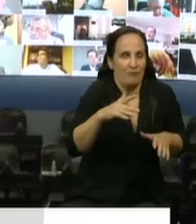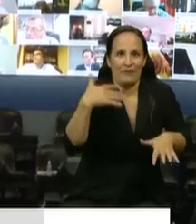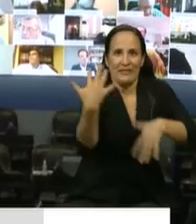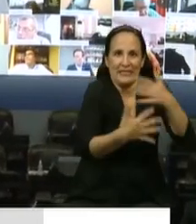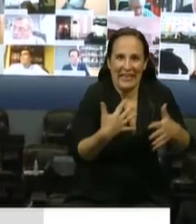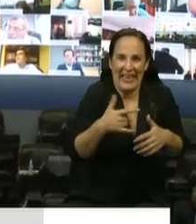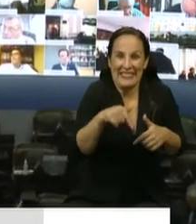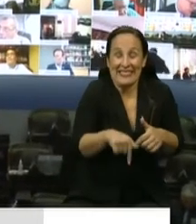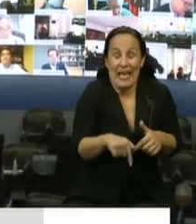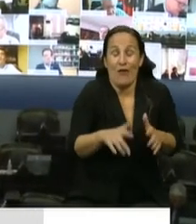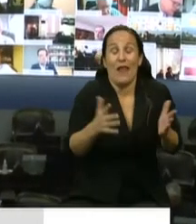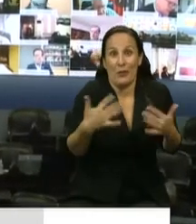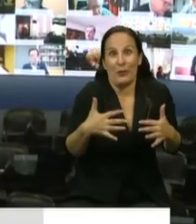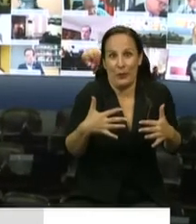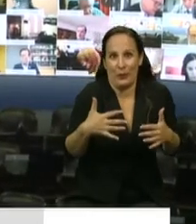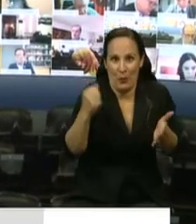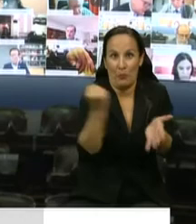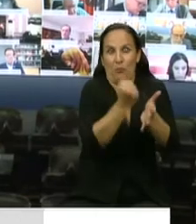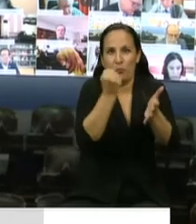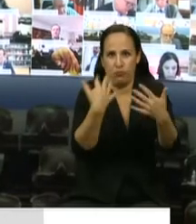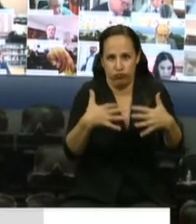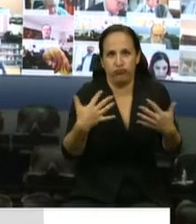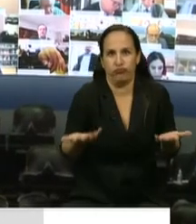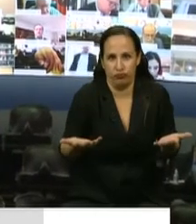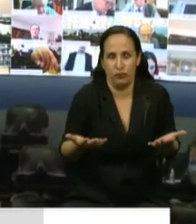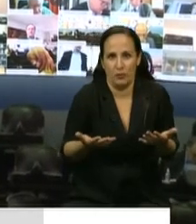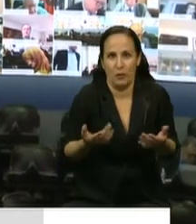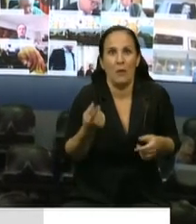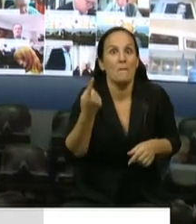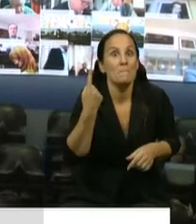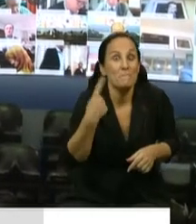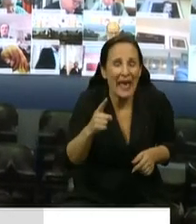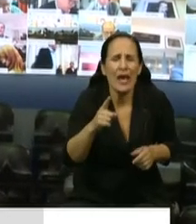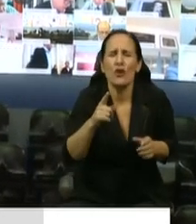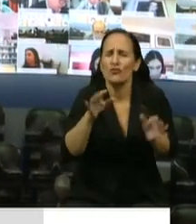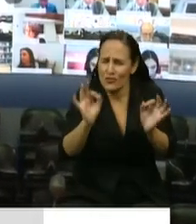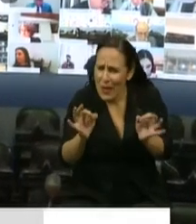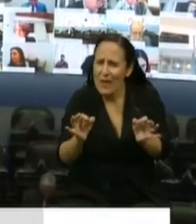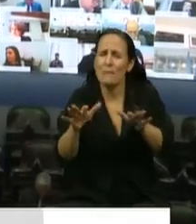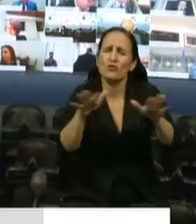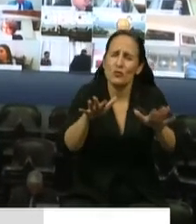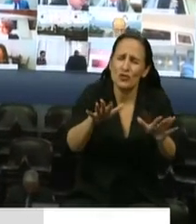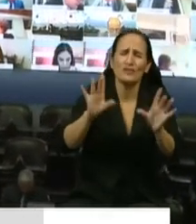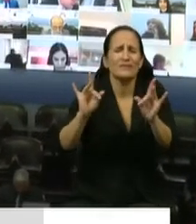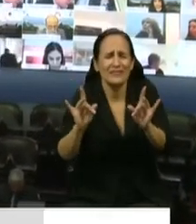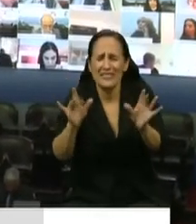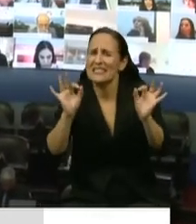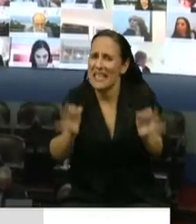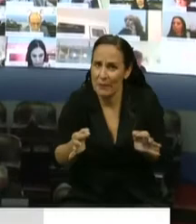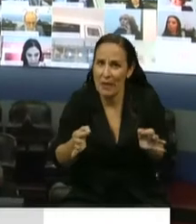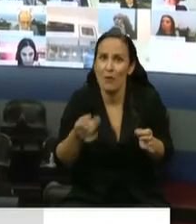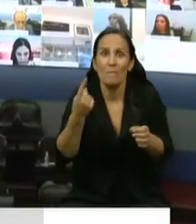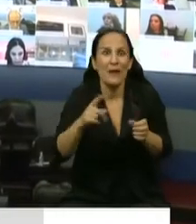atravesando. Pero más allá de saber las restricciones con las que operamos, tenemos que saber que el objetivo de las políticas